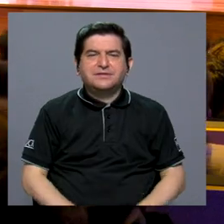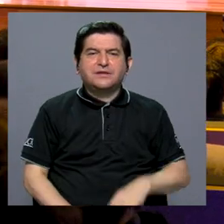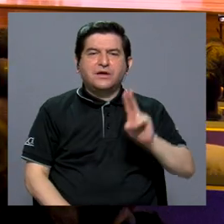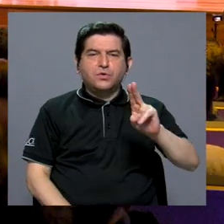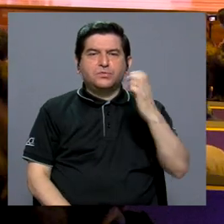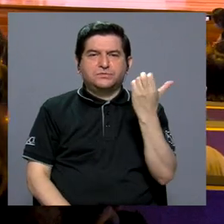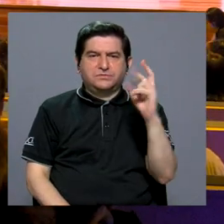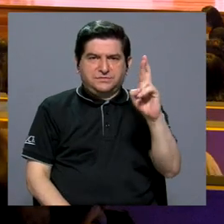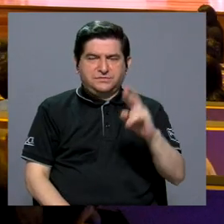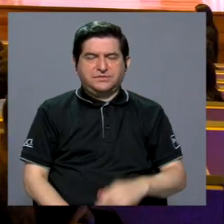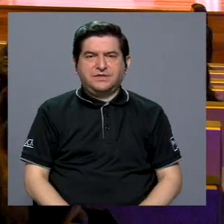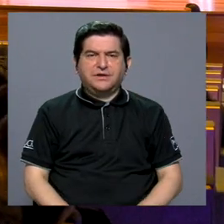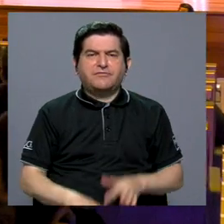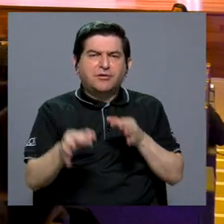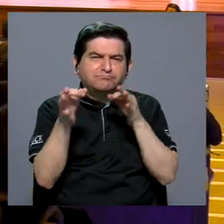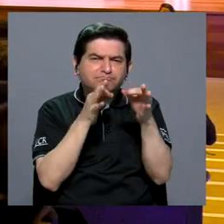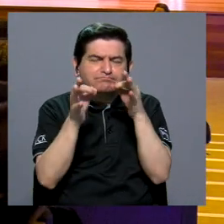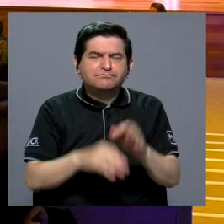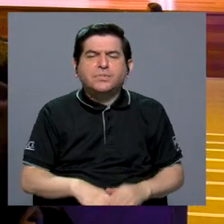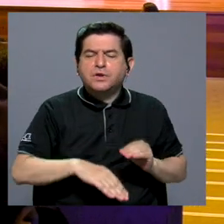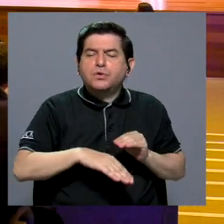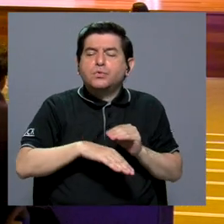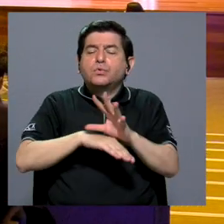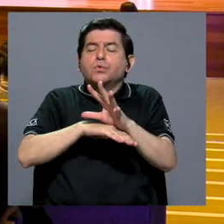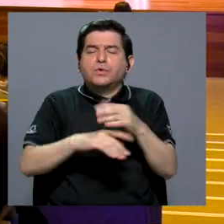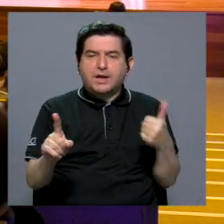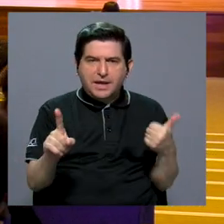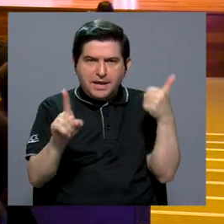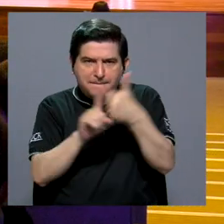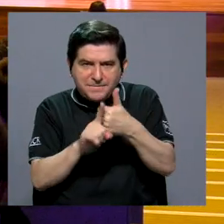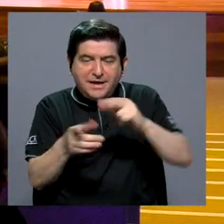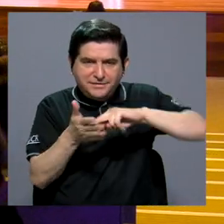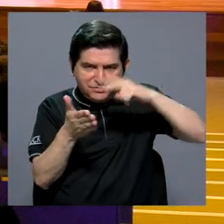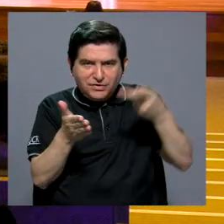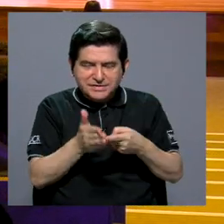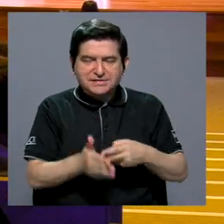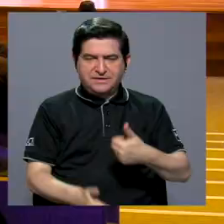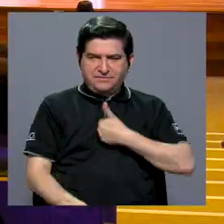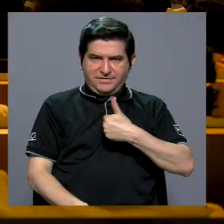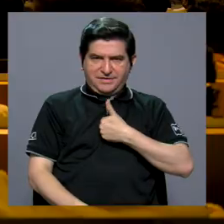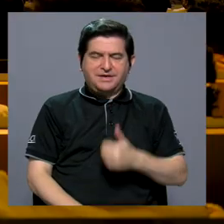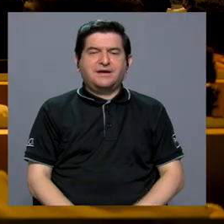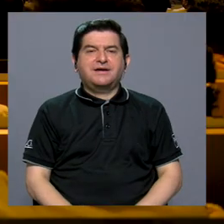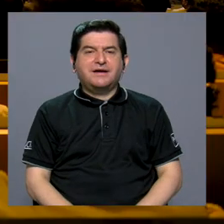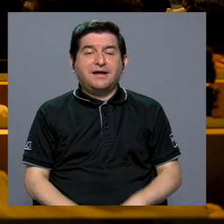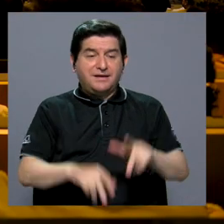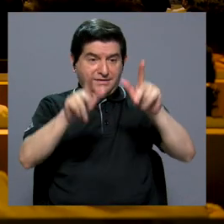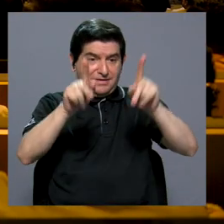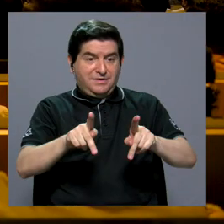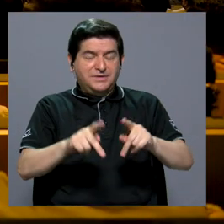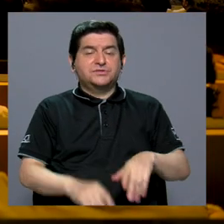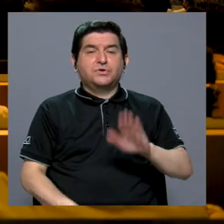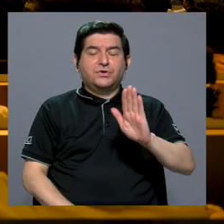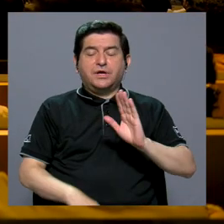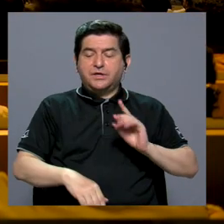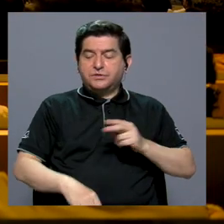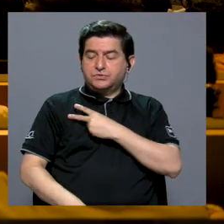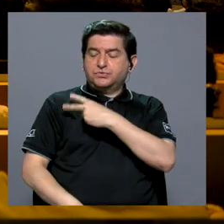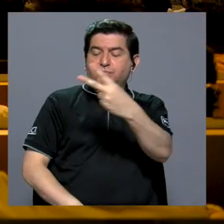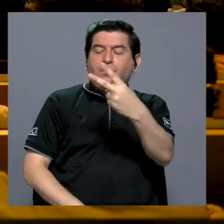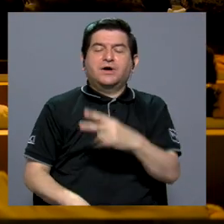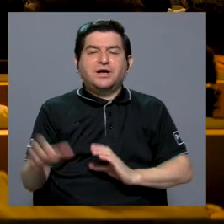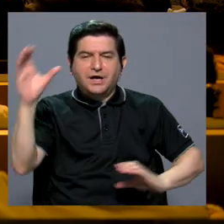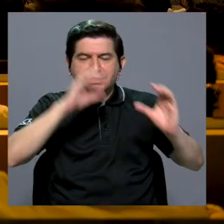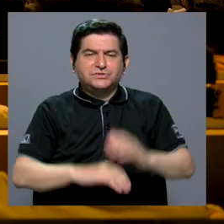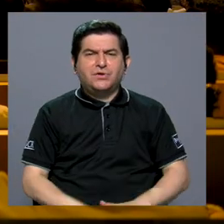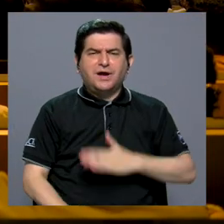de la Universidad de Costa Rica, explicó la inspiración y el impacto que representa para ella esta figura en su vocación